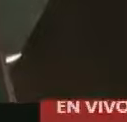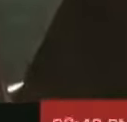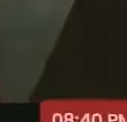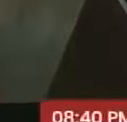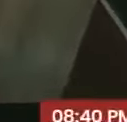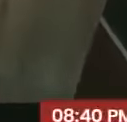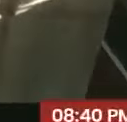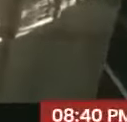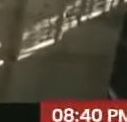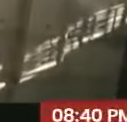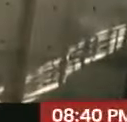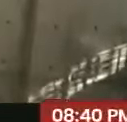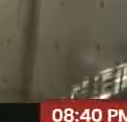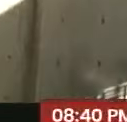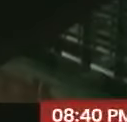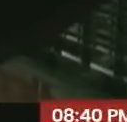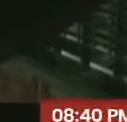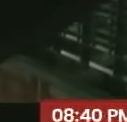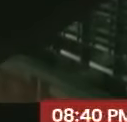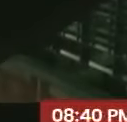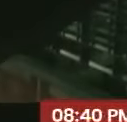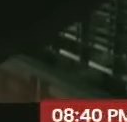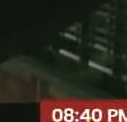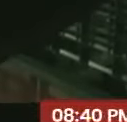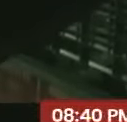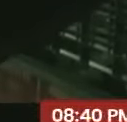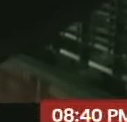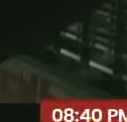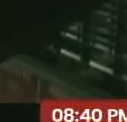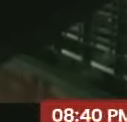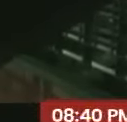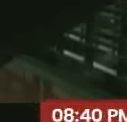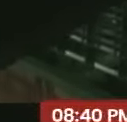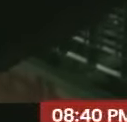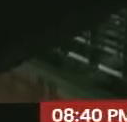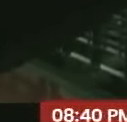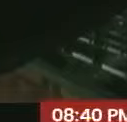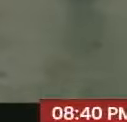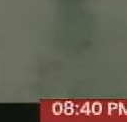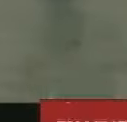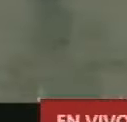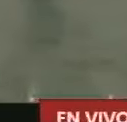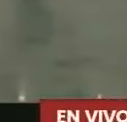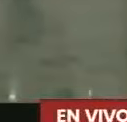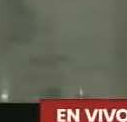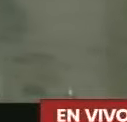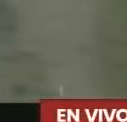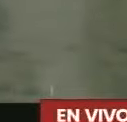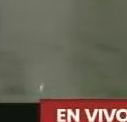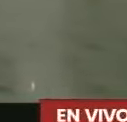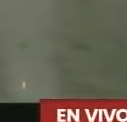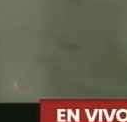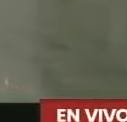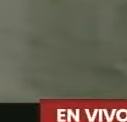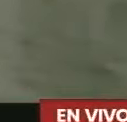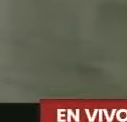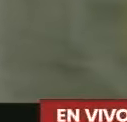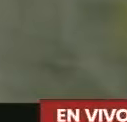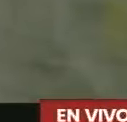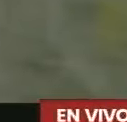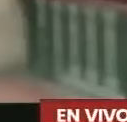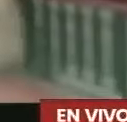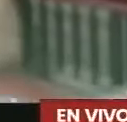Aquí en la Galería de Arte Nacional hicimos un trabajo muy importante y ya está listo para que sea disfrutado. Esperamos poder